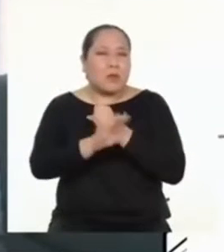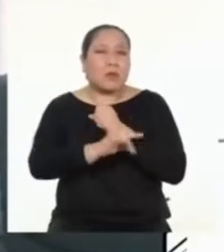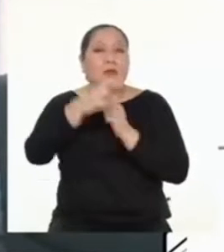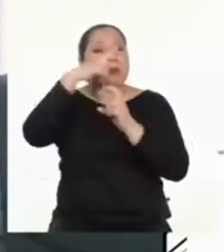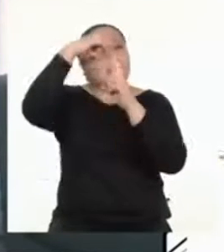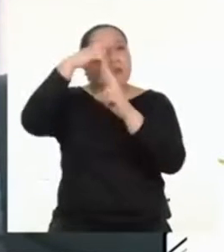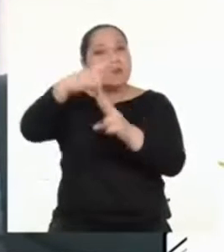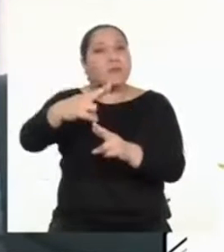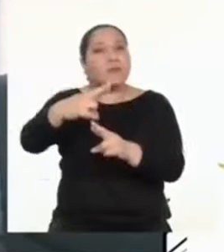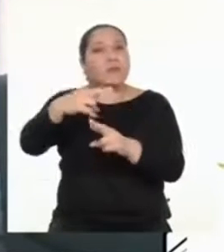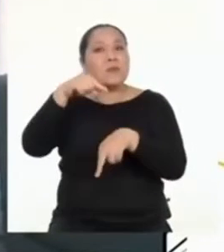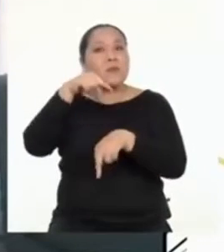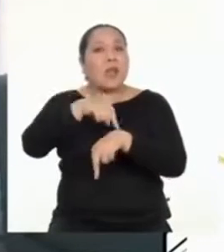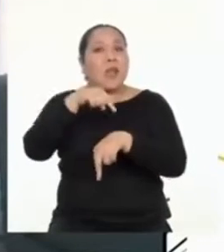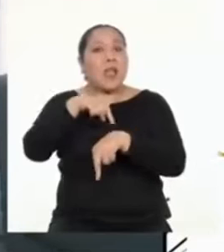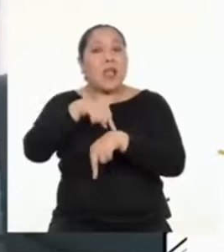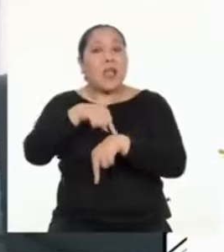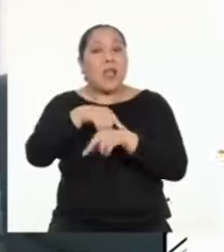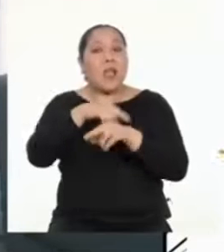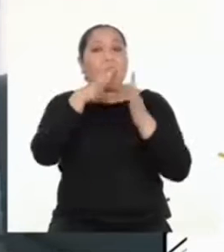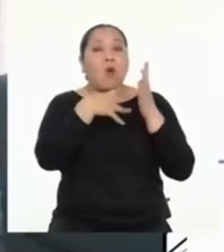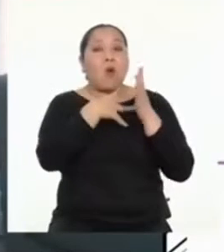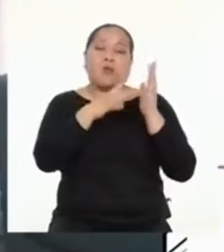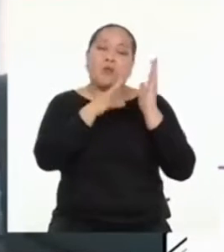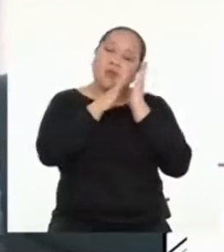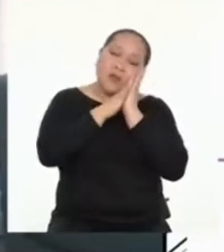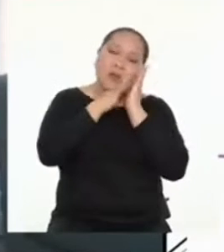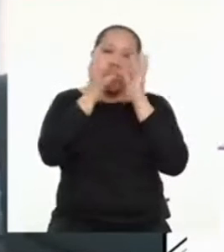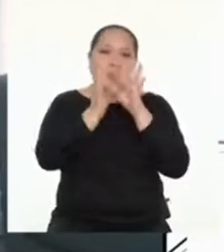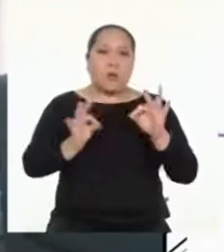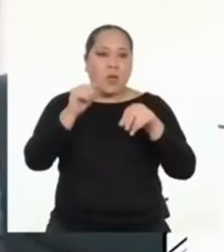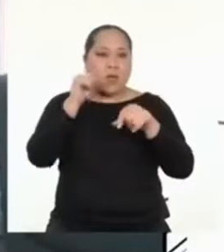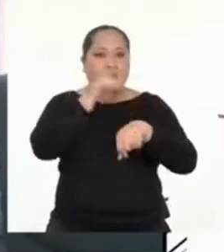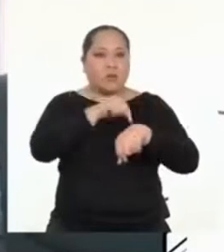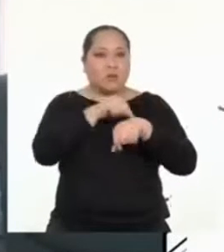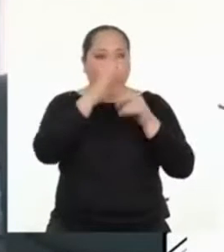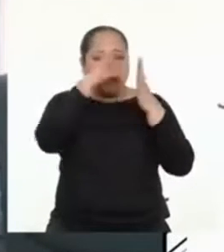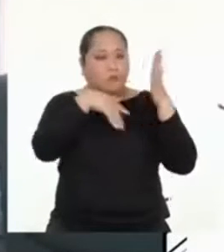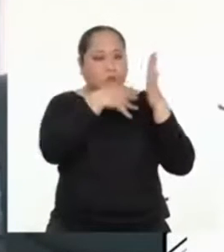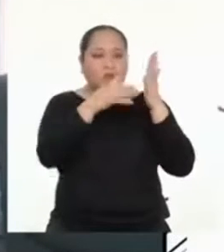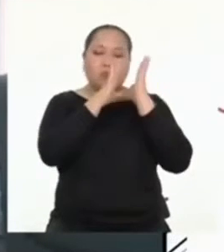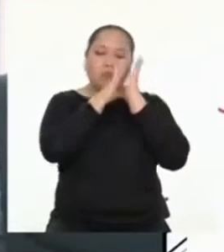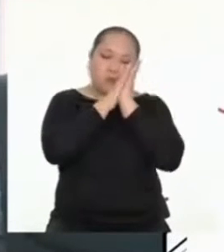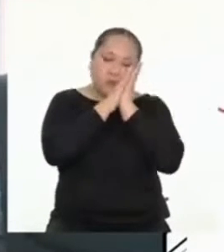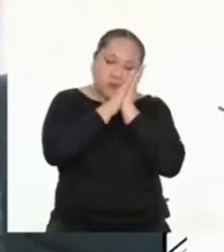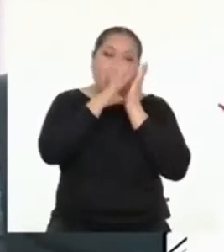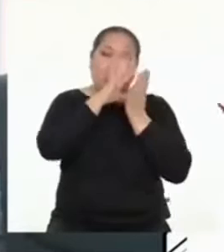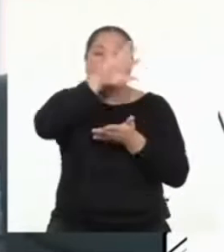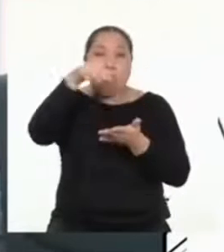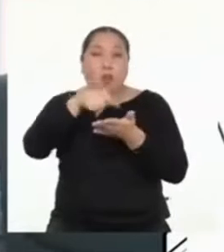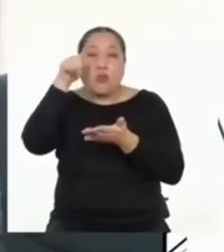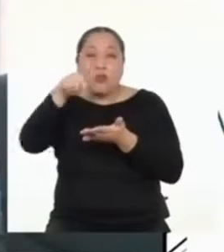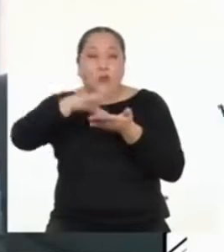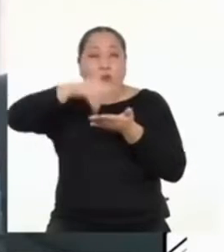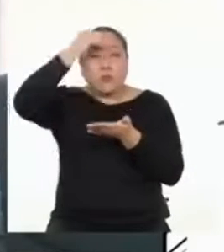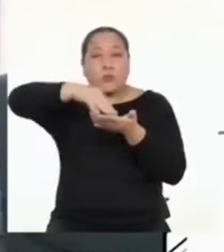respeta las horas de sueño. Es importante dormir a la hora, ¿para qué? Para que todo este aprendizaje, todas esas experiencias que